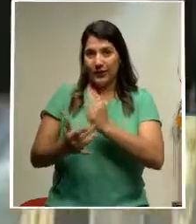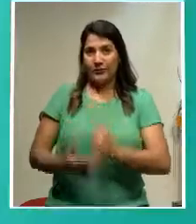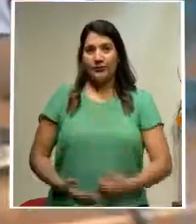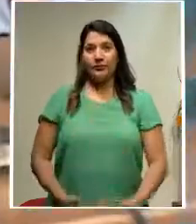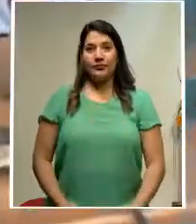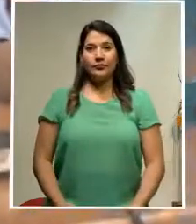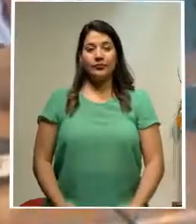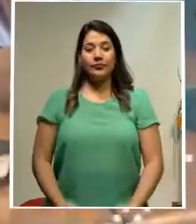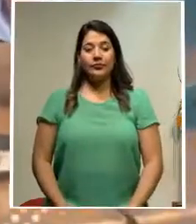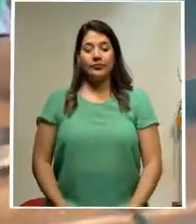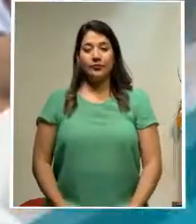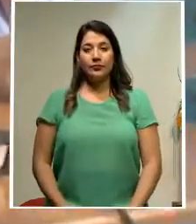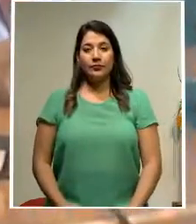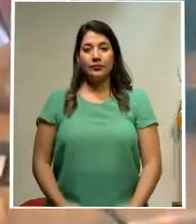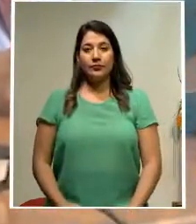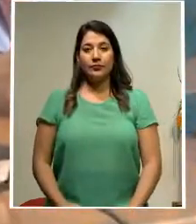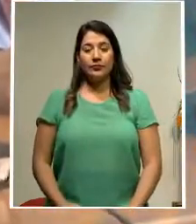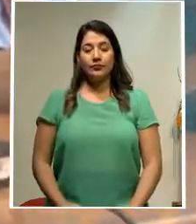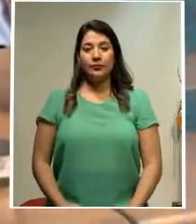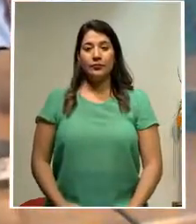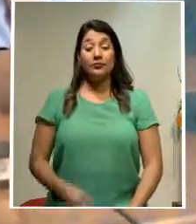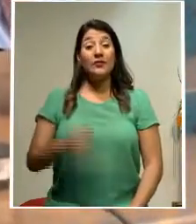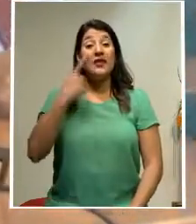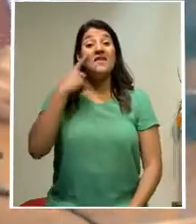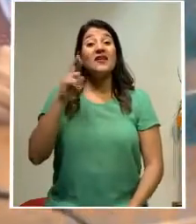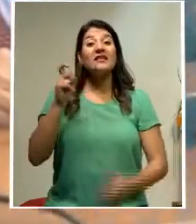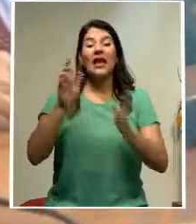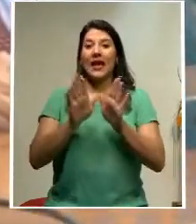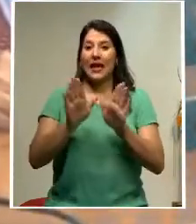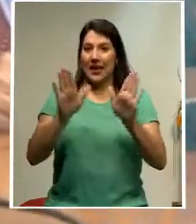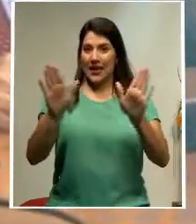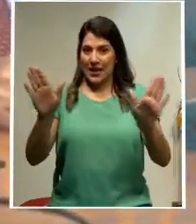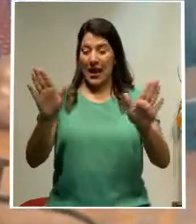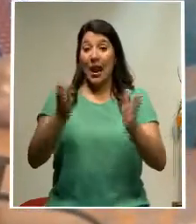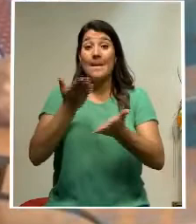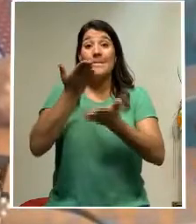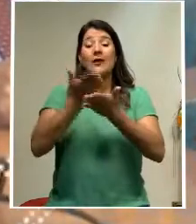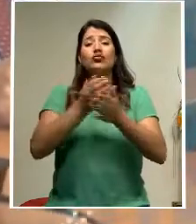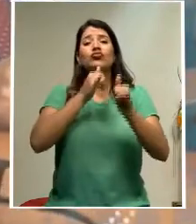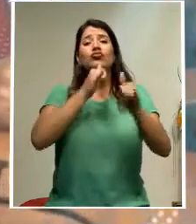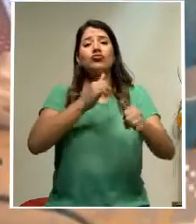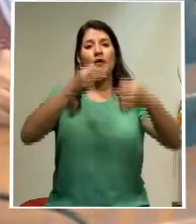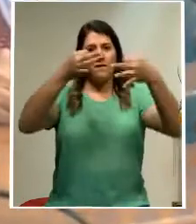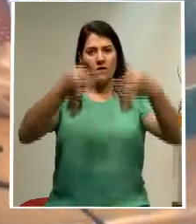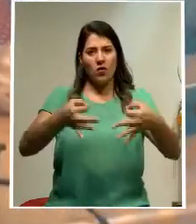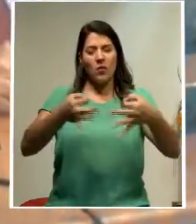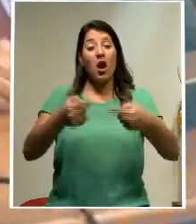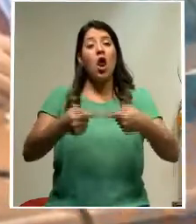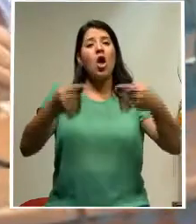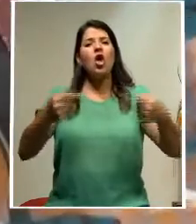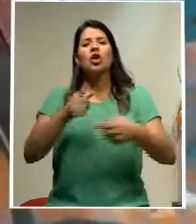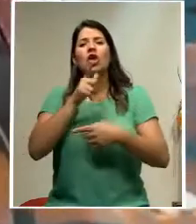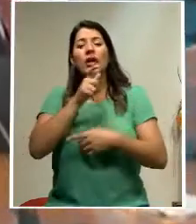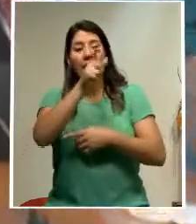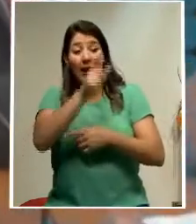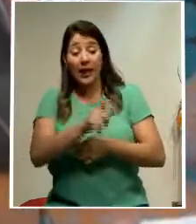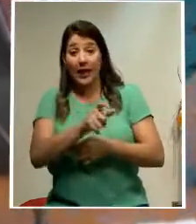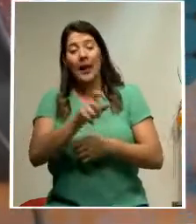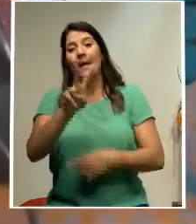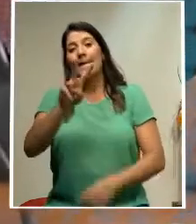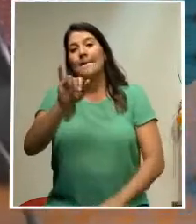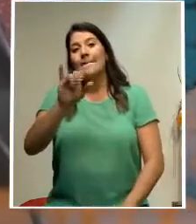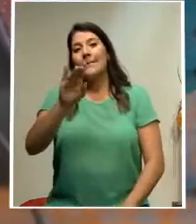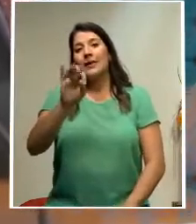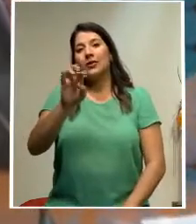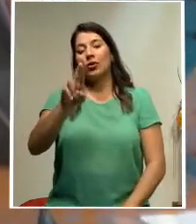Música La Fiscalía General presentó una acusación formal contra el exdiputado Víctor Morales y el empresario